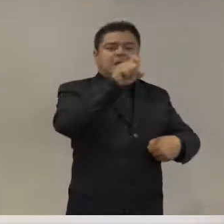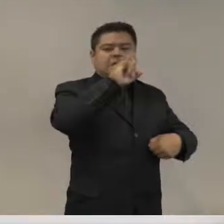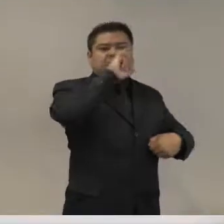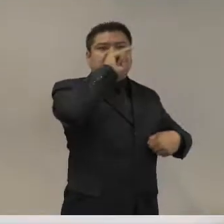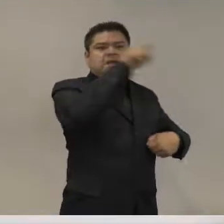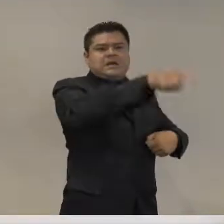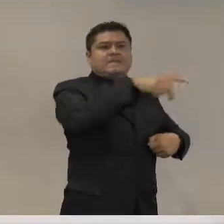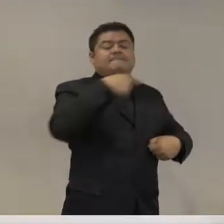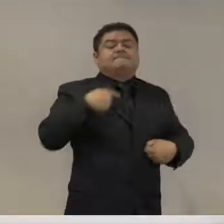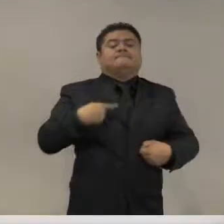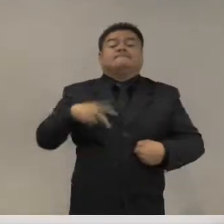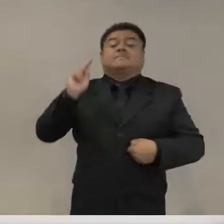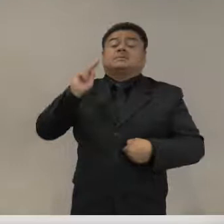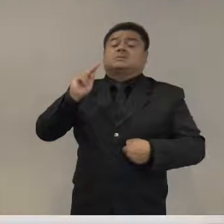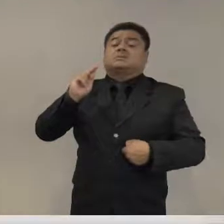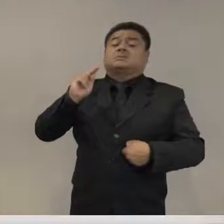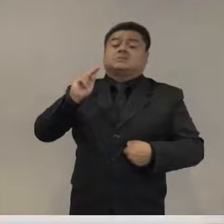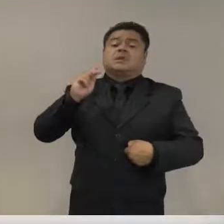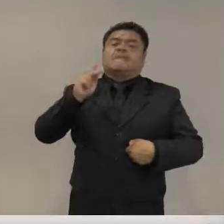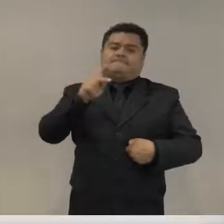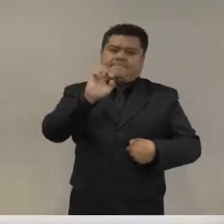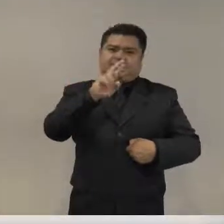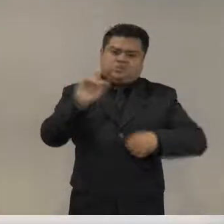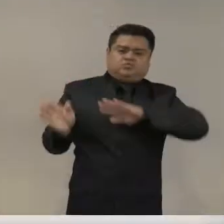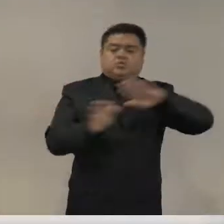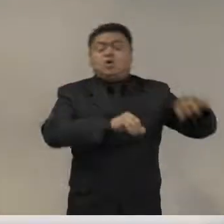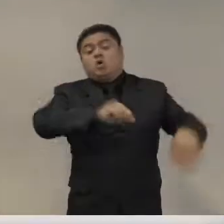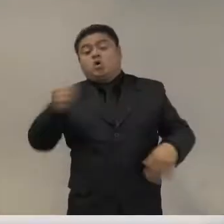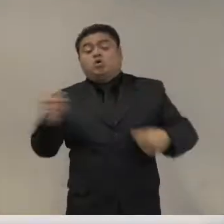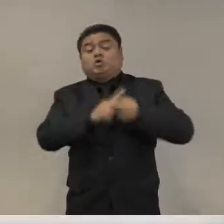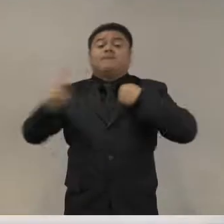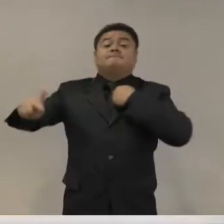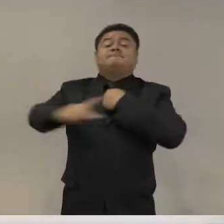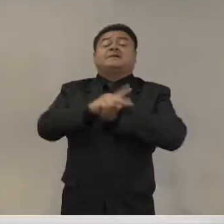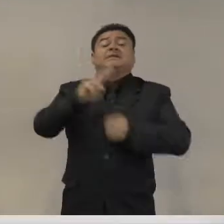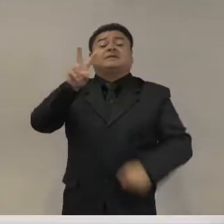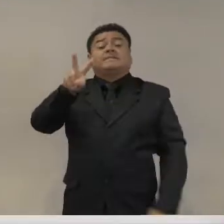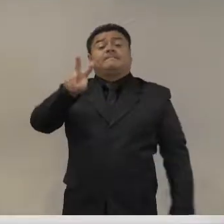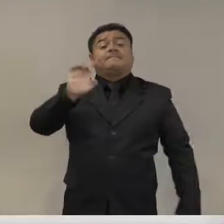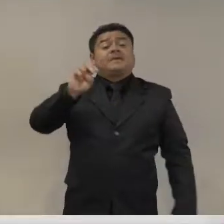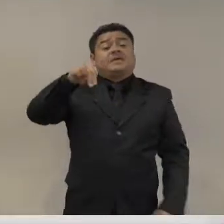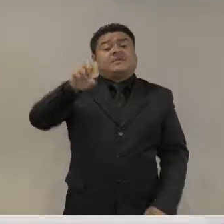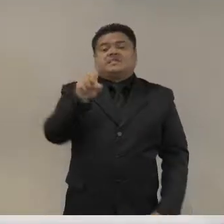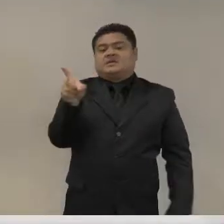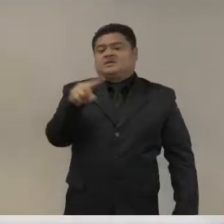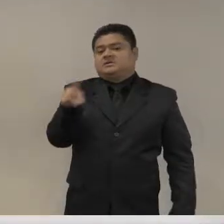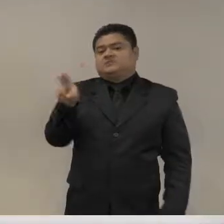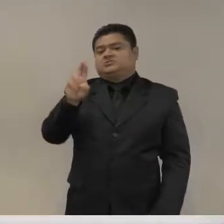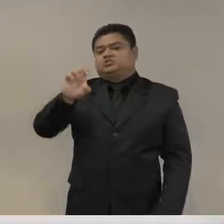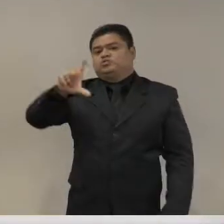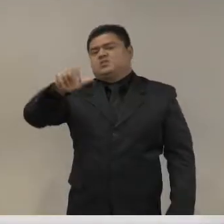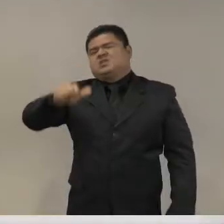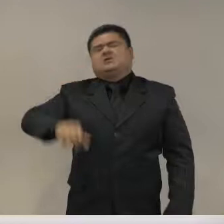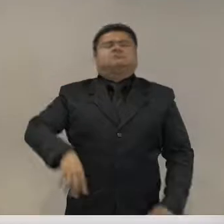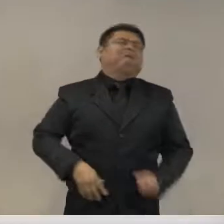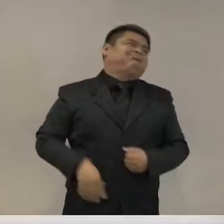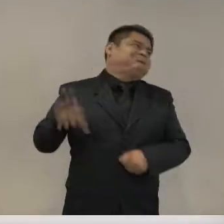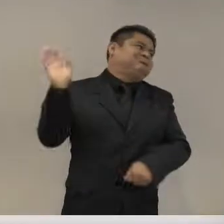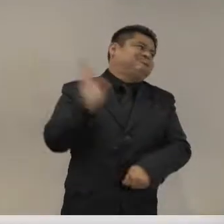La seguridad política es parte de una gran variedad de crisis de que sufre ese